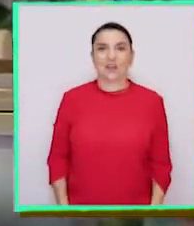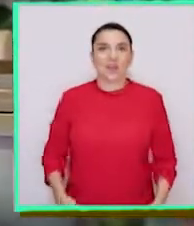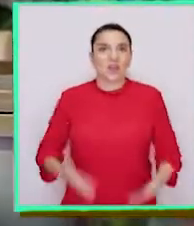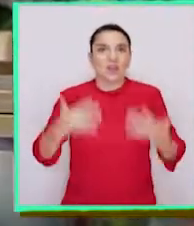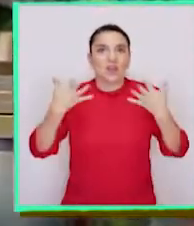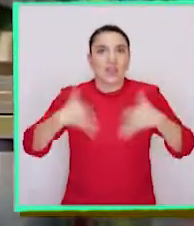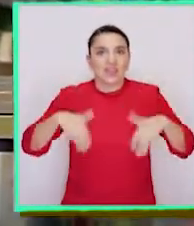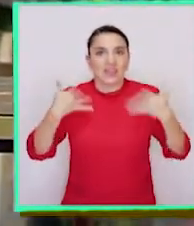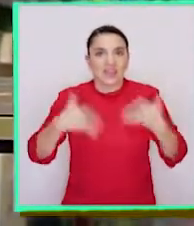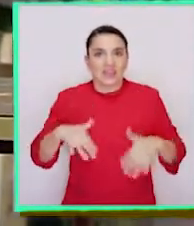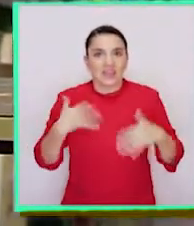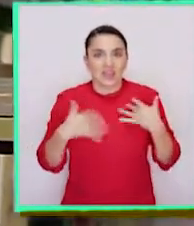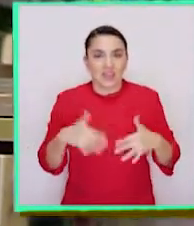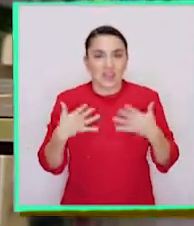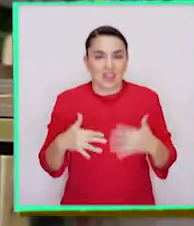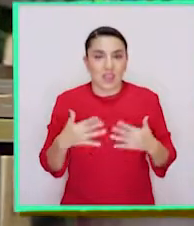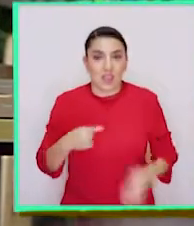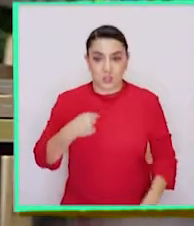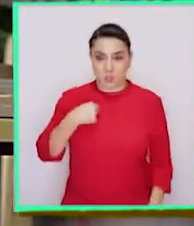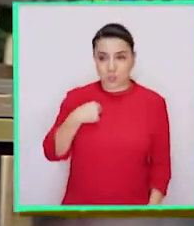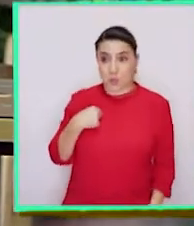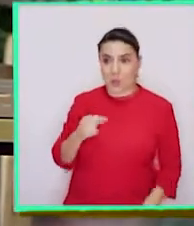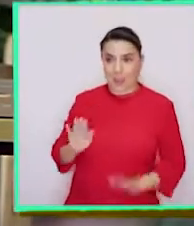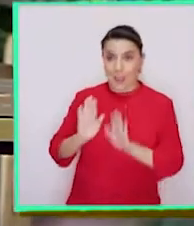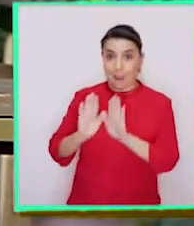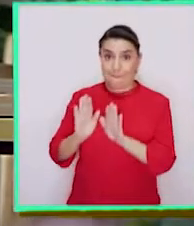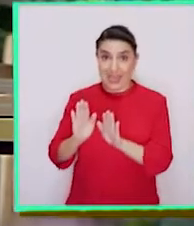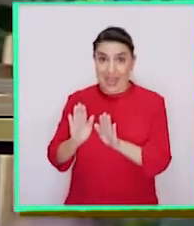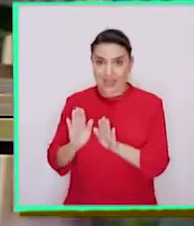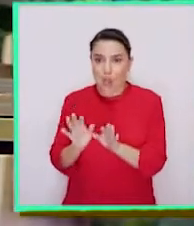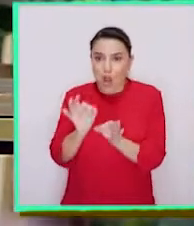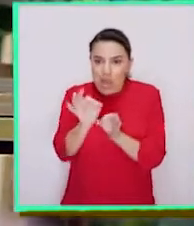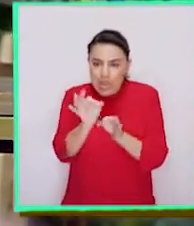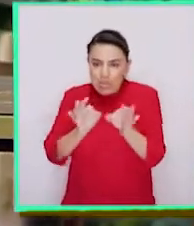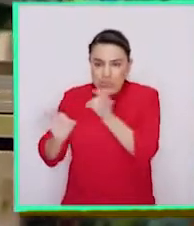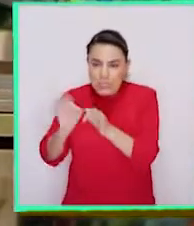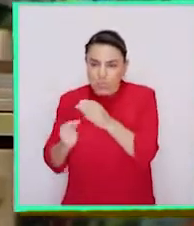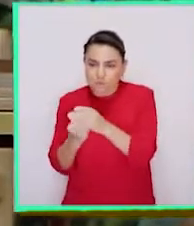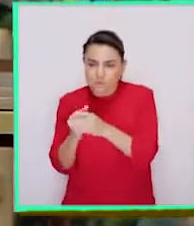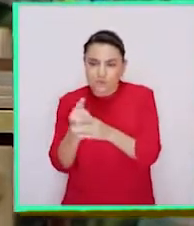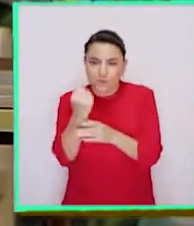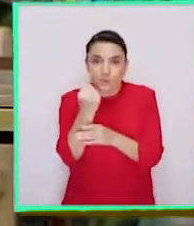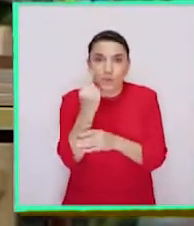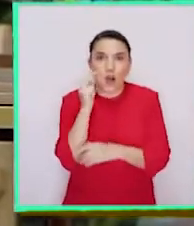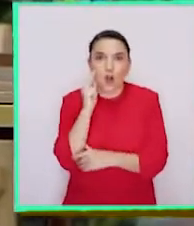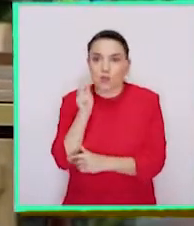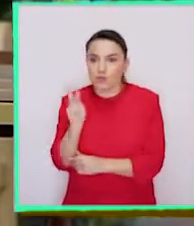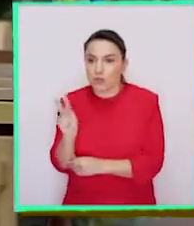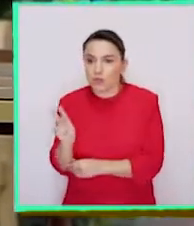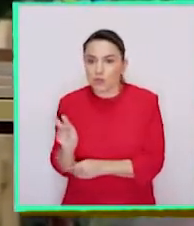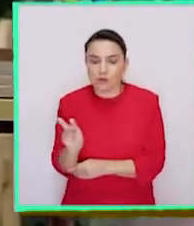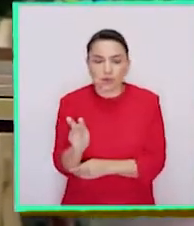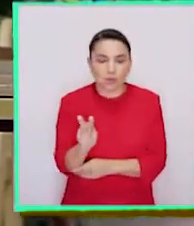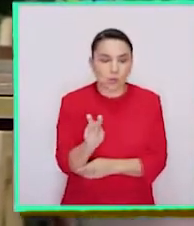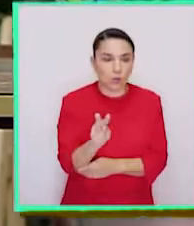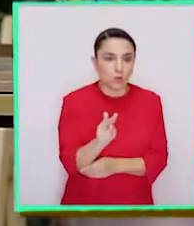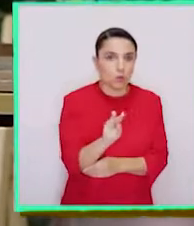Y no me van a creer, durante la espera de que germinaran mis lentejas, pude observar el